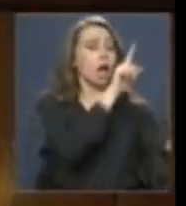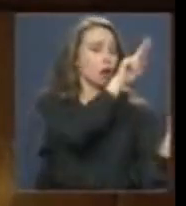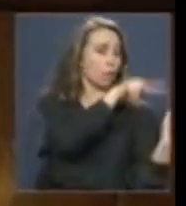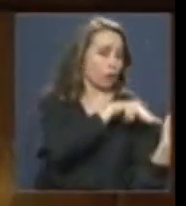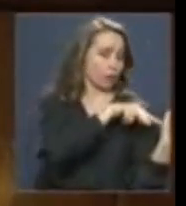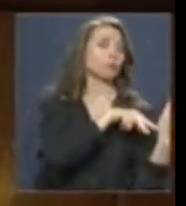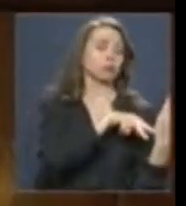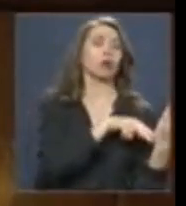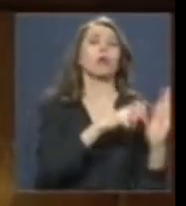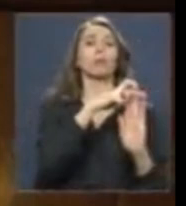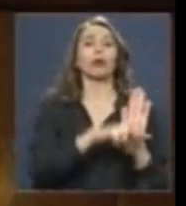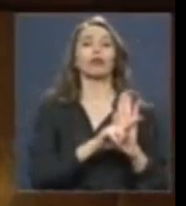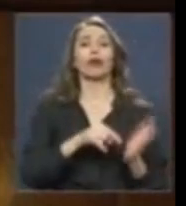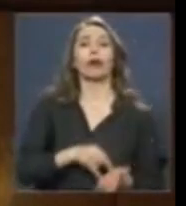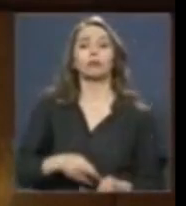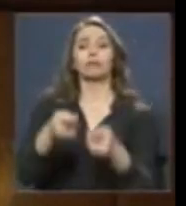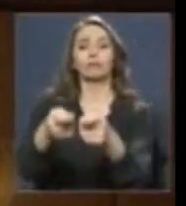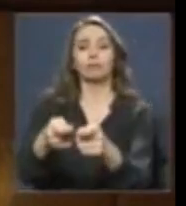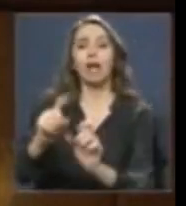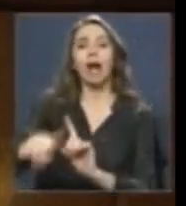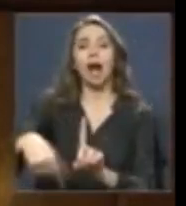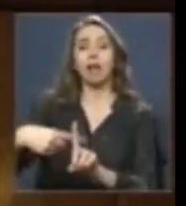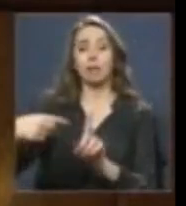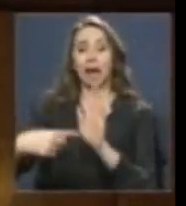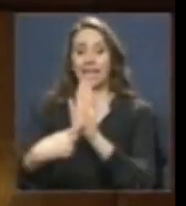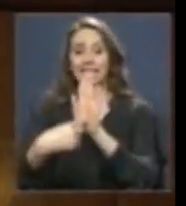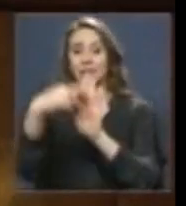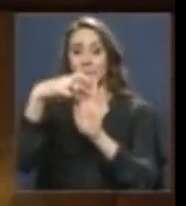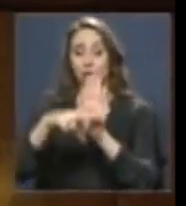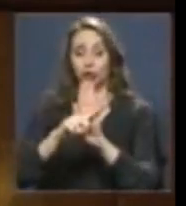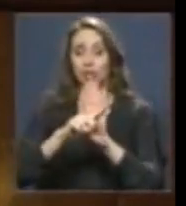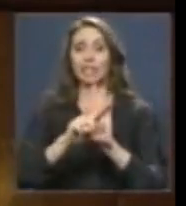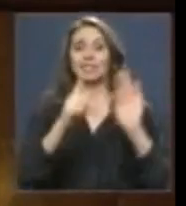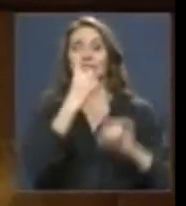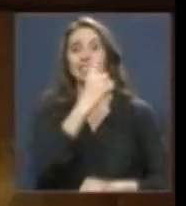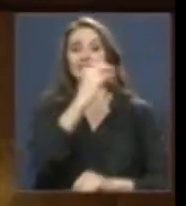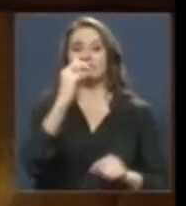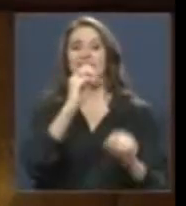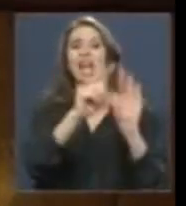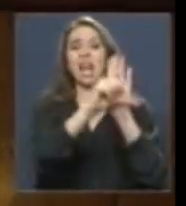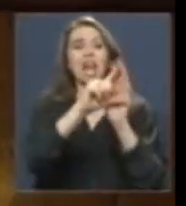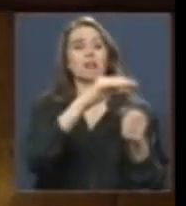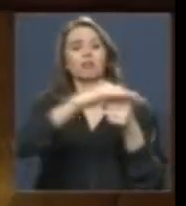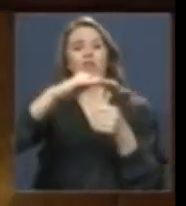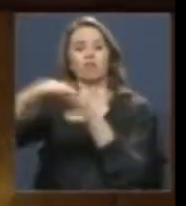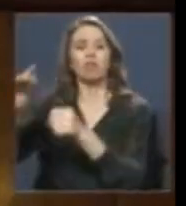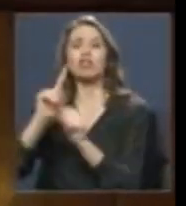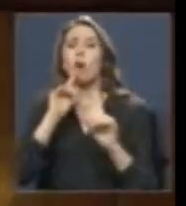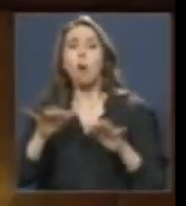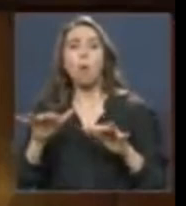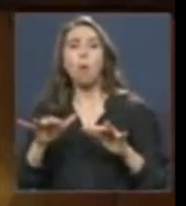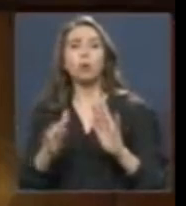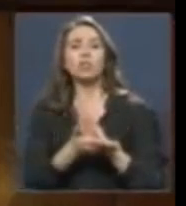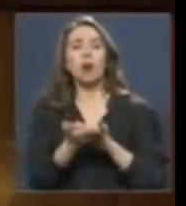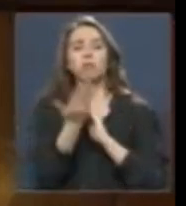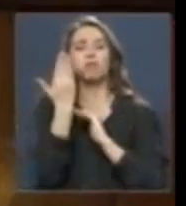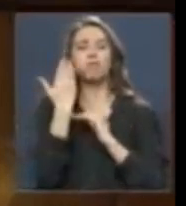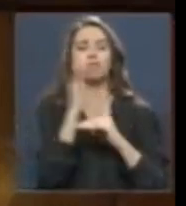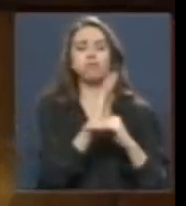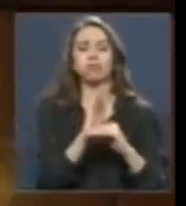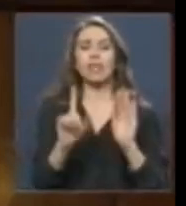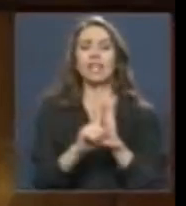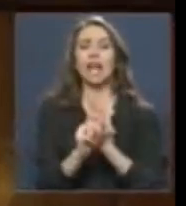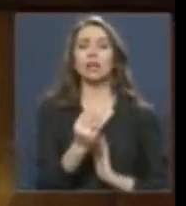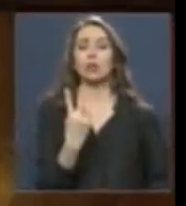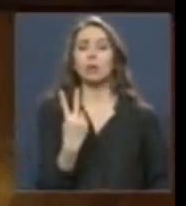El proyecto, además, deroga un conjunto de 100 leyes por estar obsoletas o en desuso, como por ejemplo la ley número